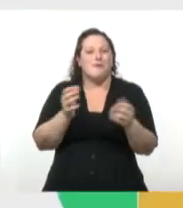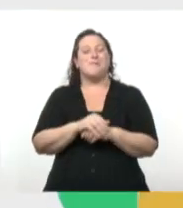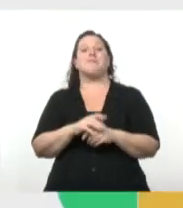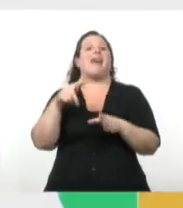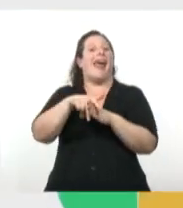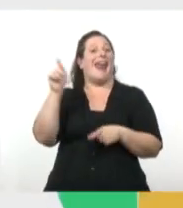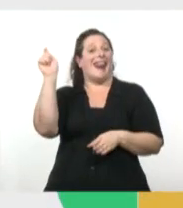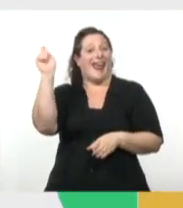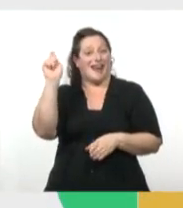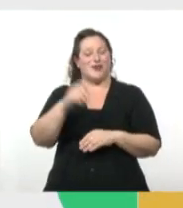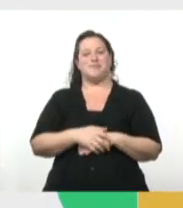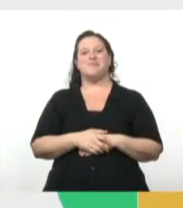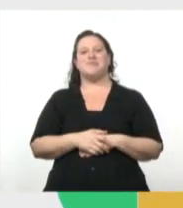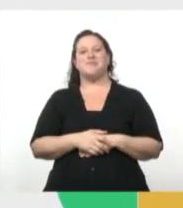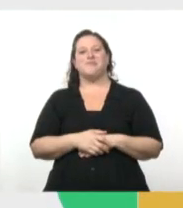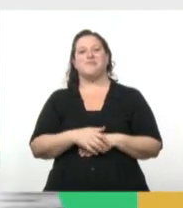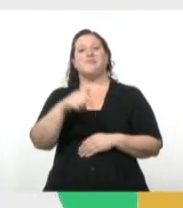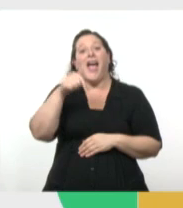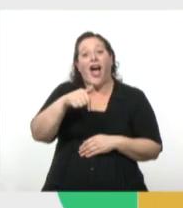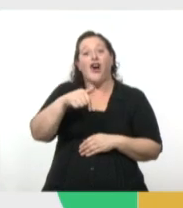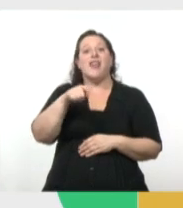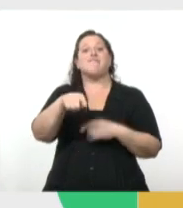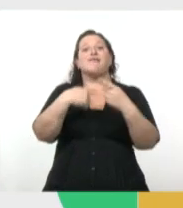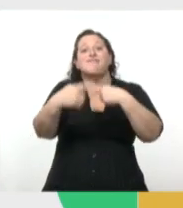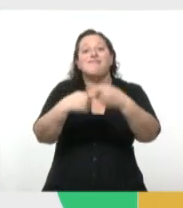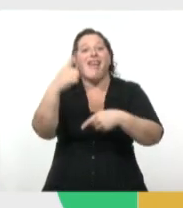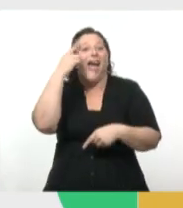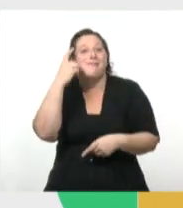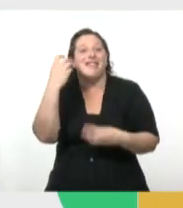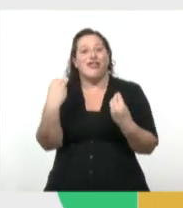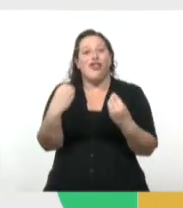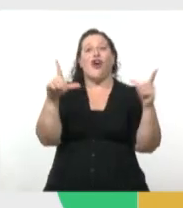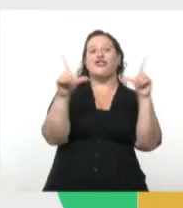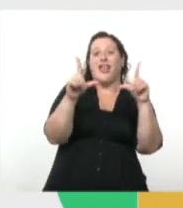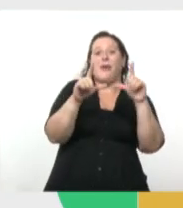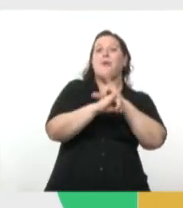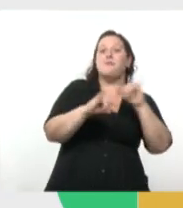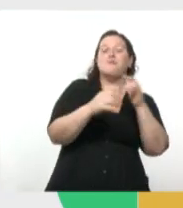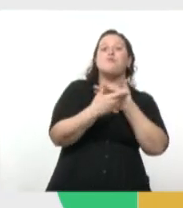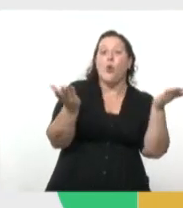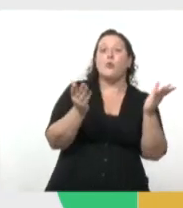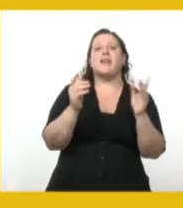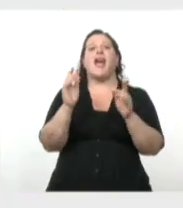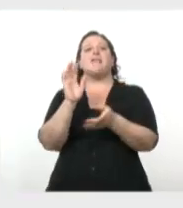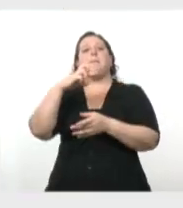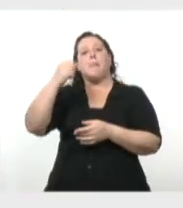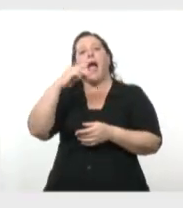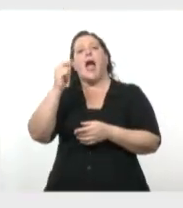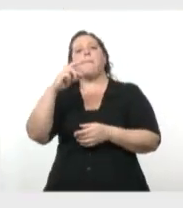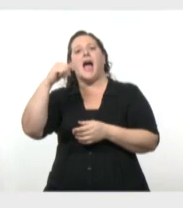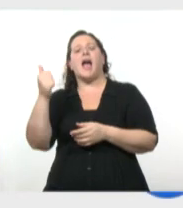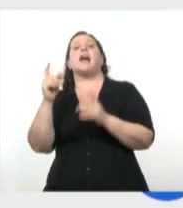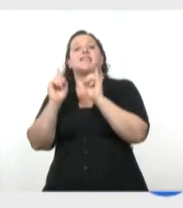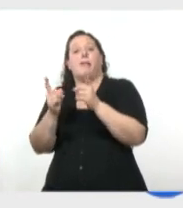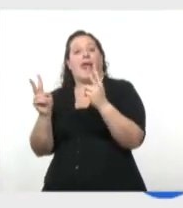Ahora podés seguir aprendiendo por Televisión Pública, Paca Paca y Encuentro y distintos canales de todo el país. En la Televisión